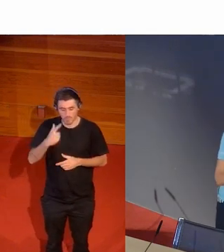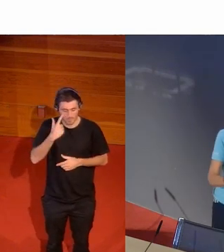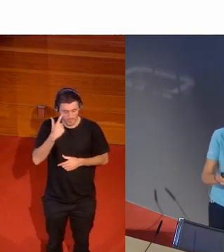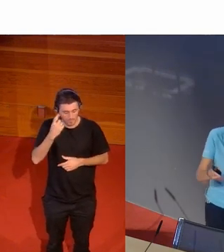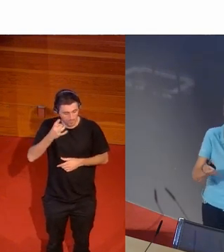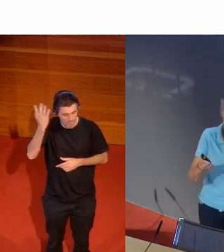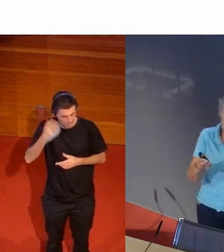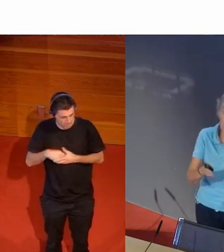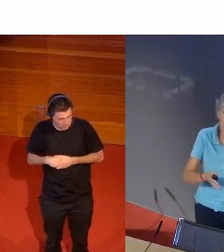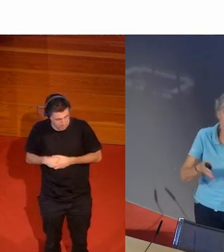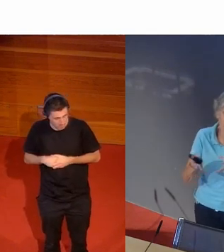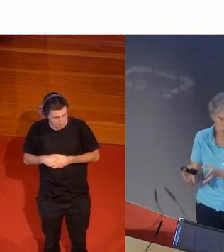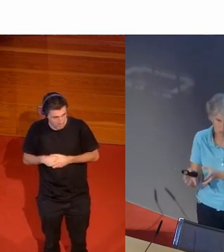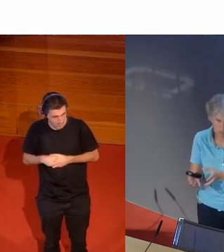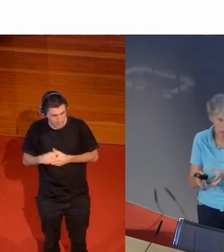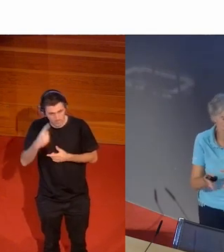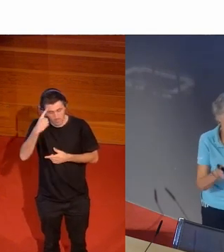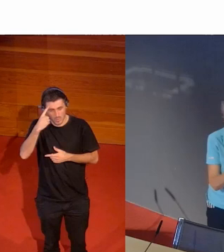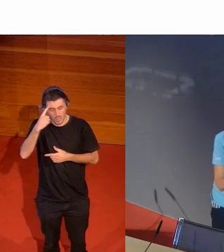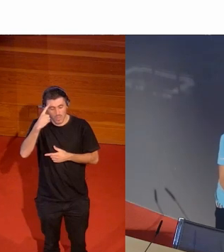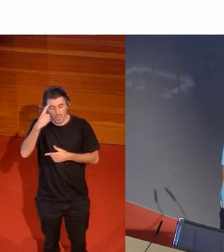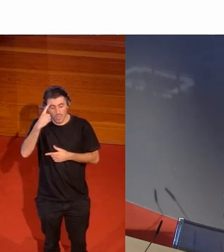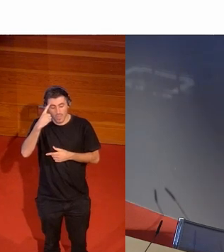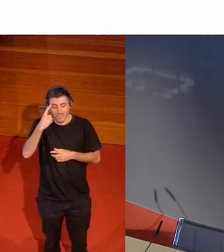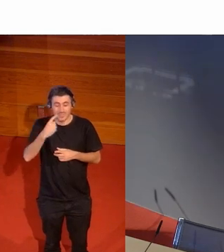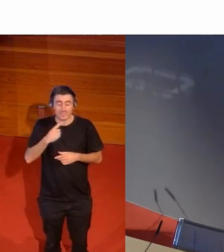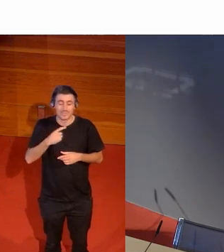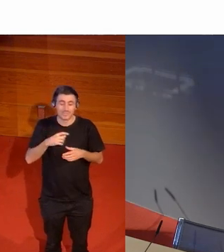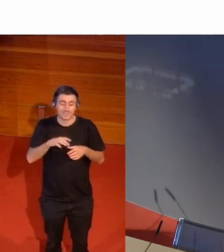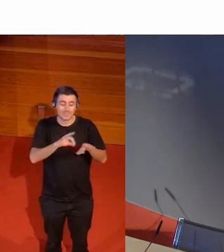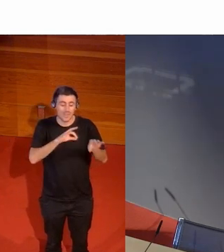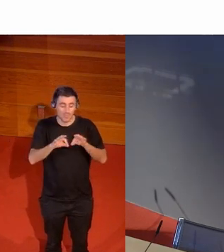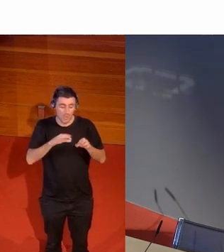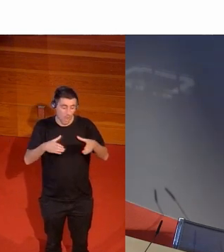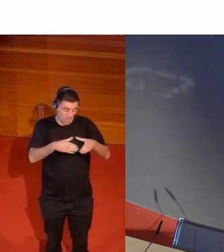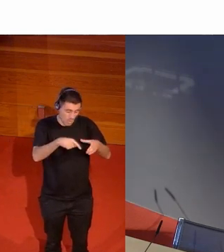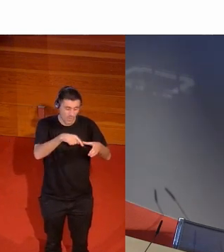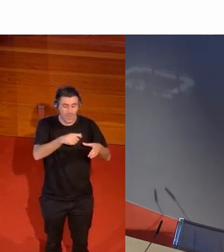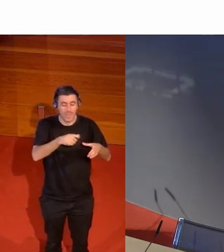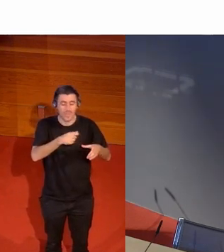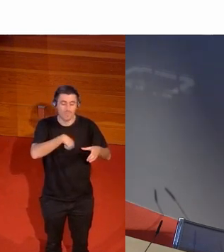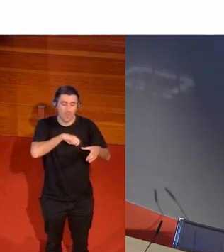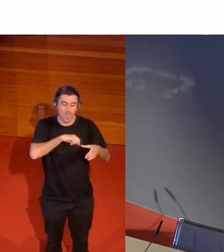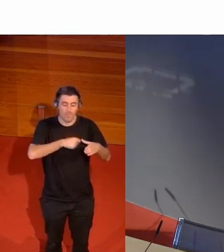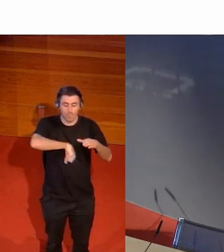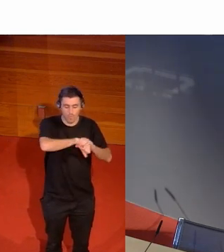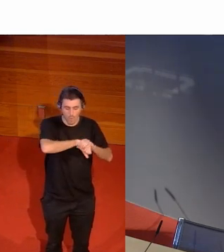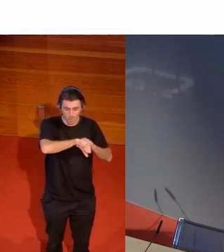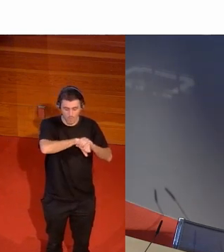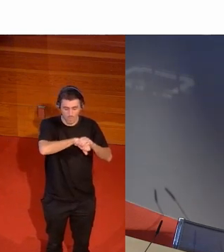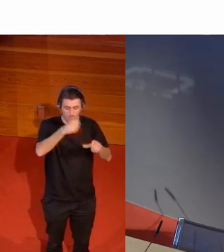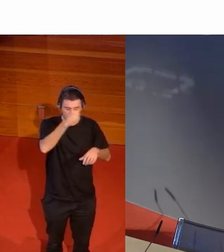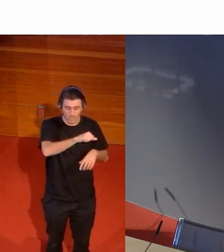selección española de fútbol masculina el primer mundial se hizo en